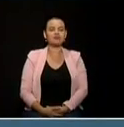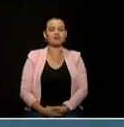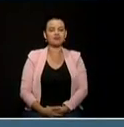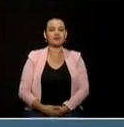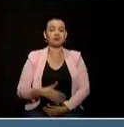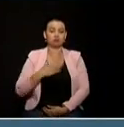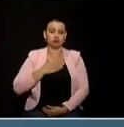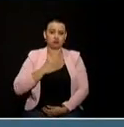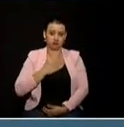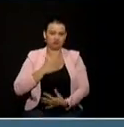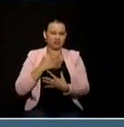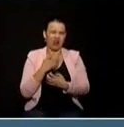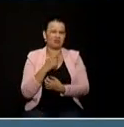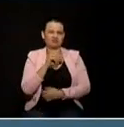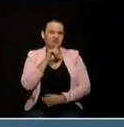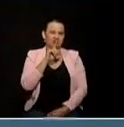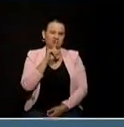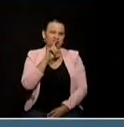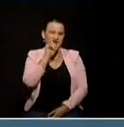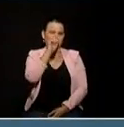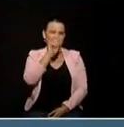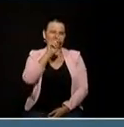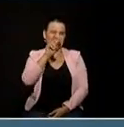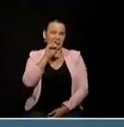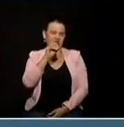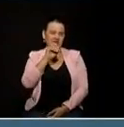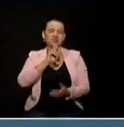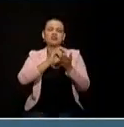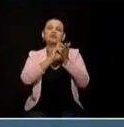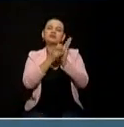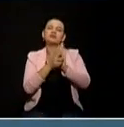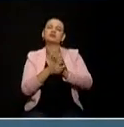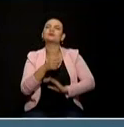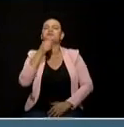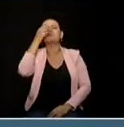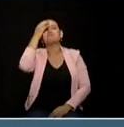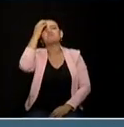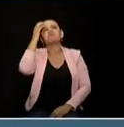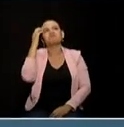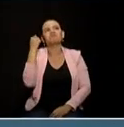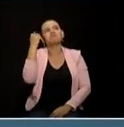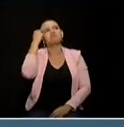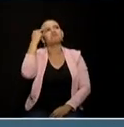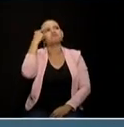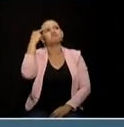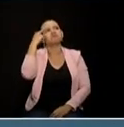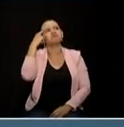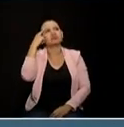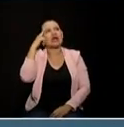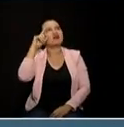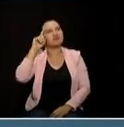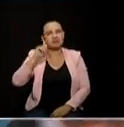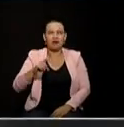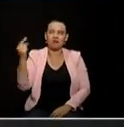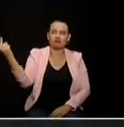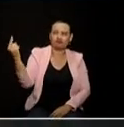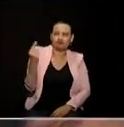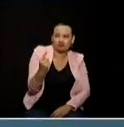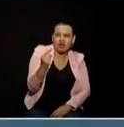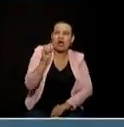minuto 20 segundos para la ausencia creo que es necesario la presencia de los candidatos